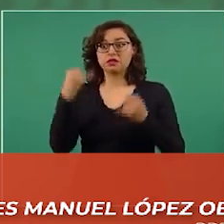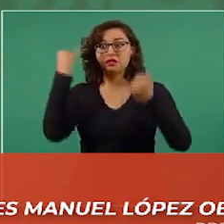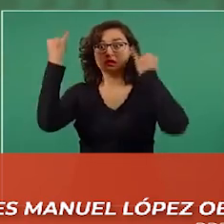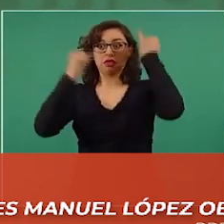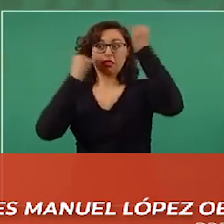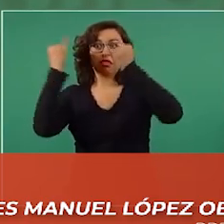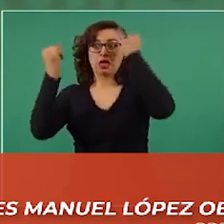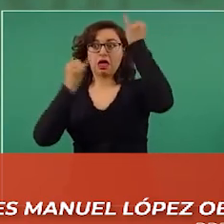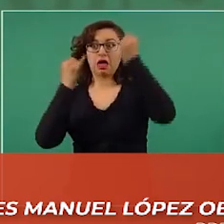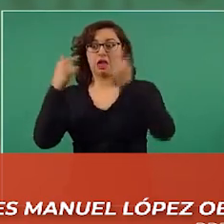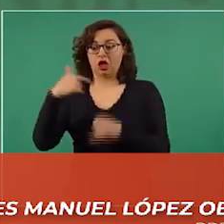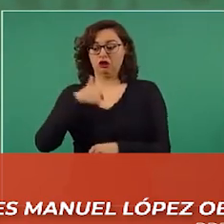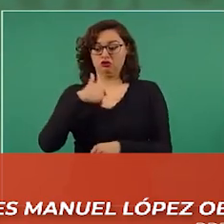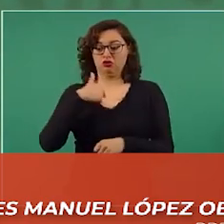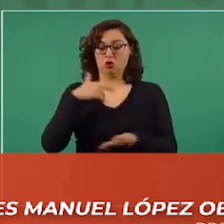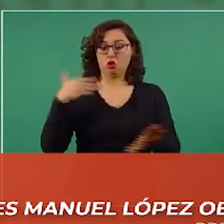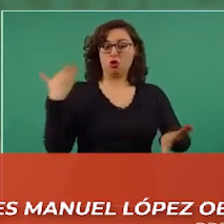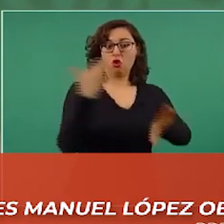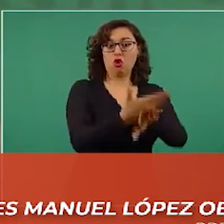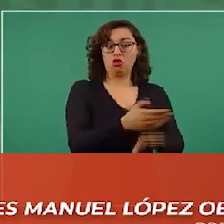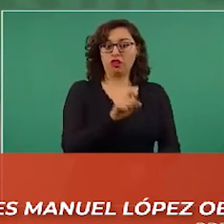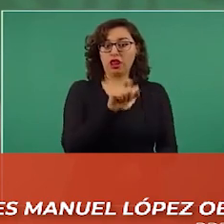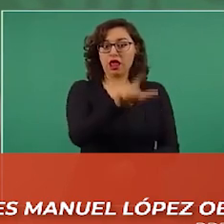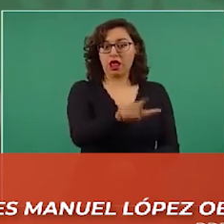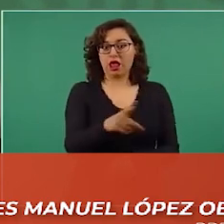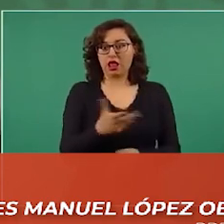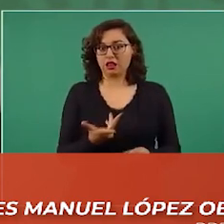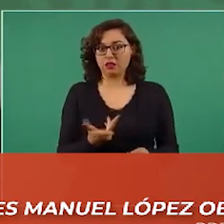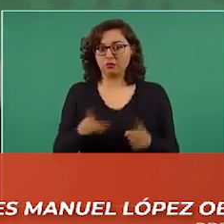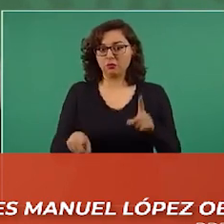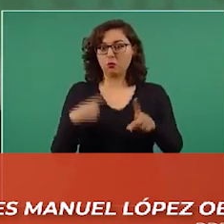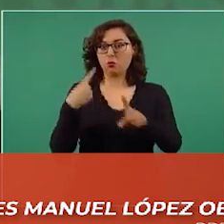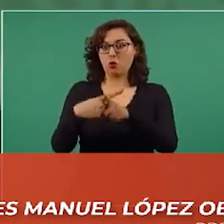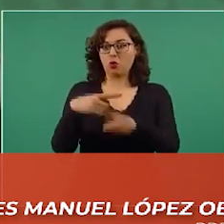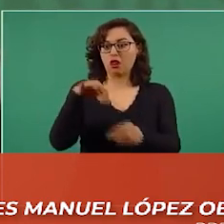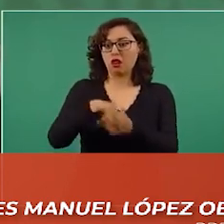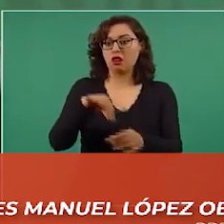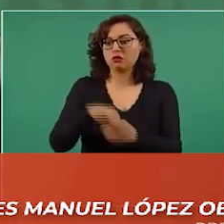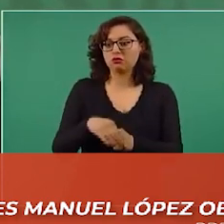político electoral y me estaban culpando